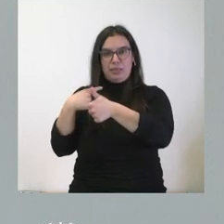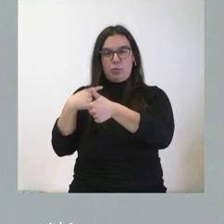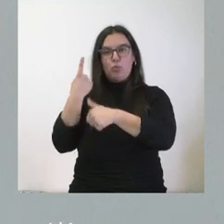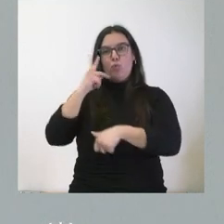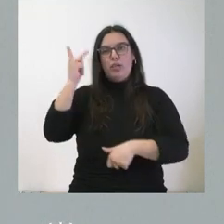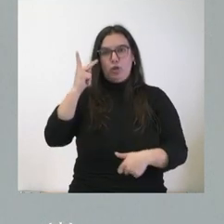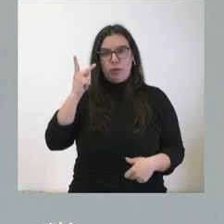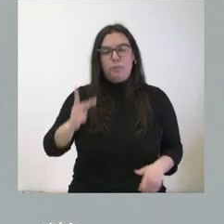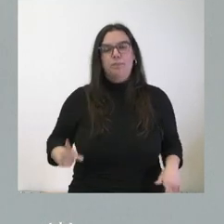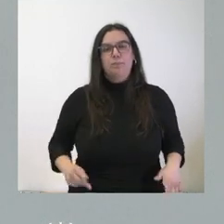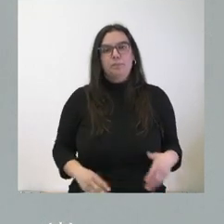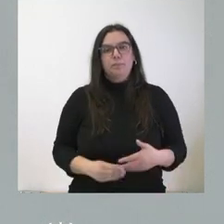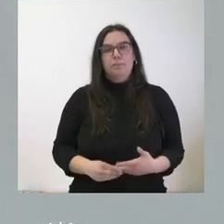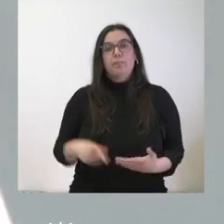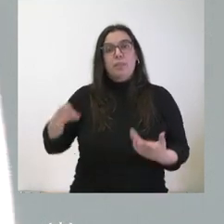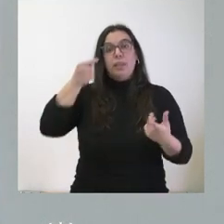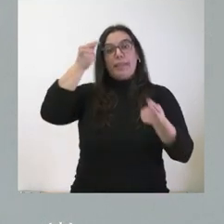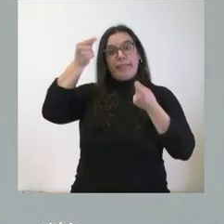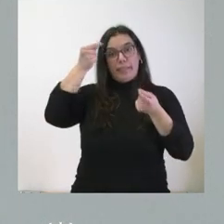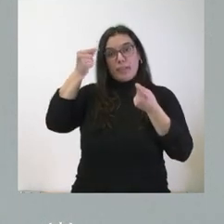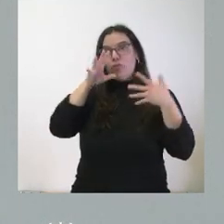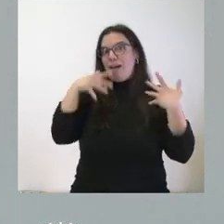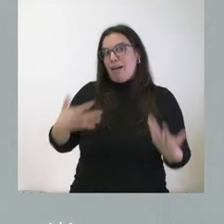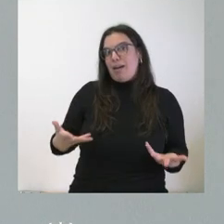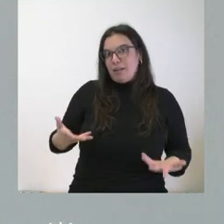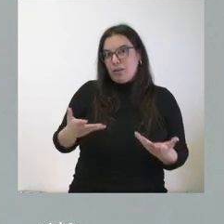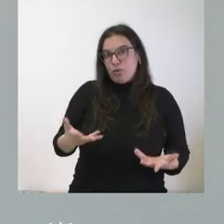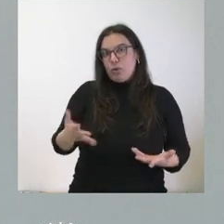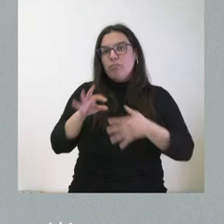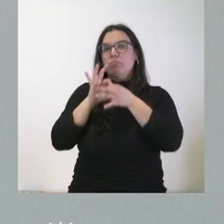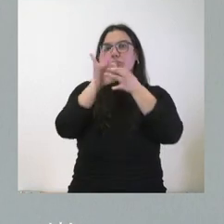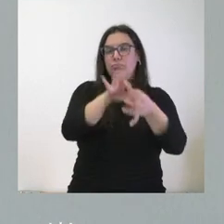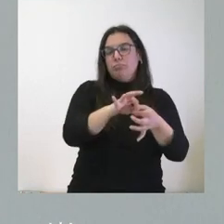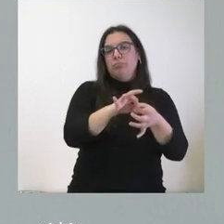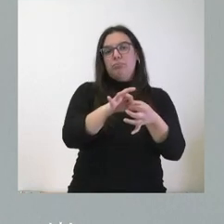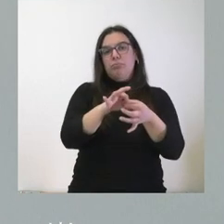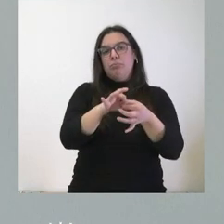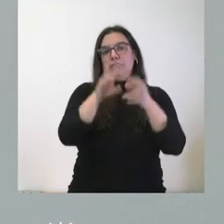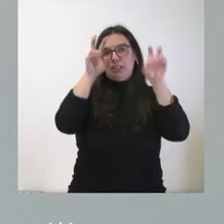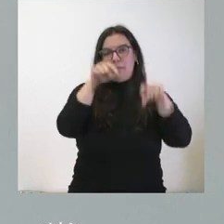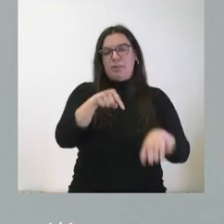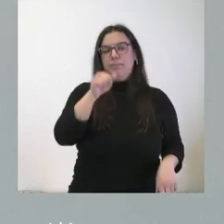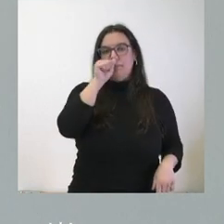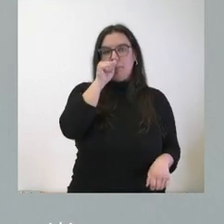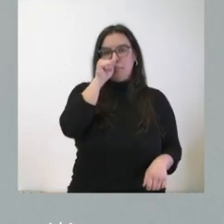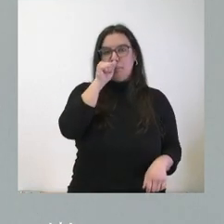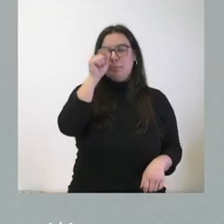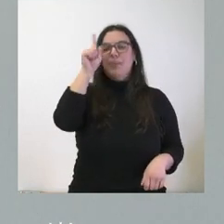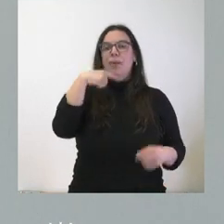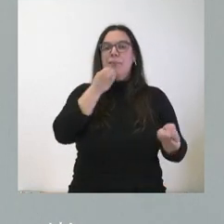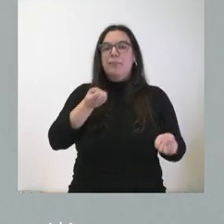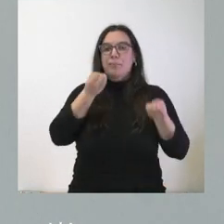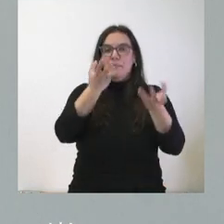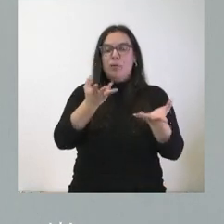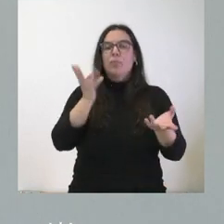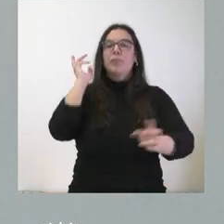kilómetro. Esos son los datos actuales en relación con esta cuestión. Les informo también que se